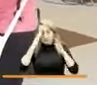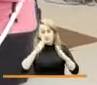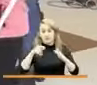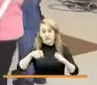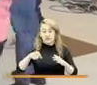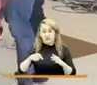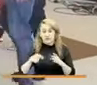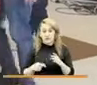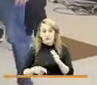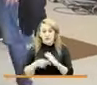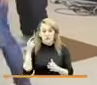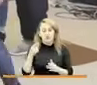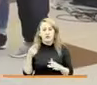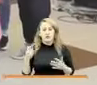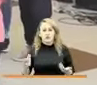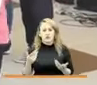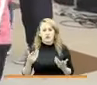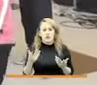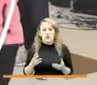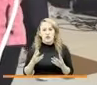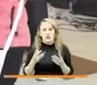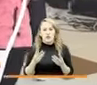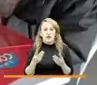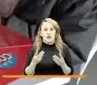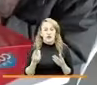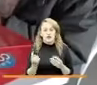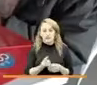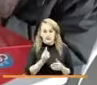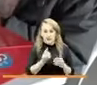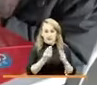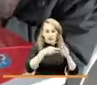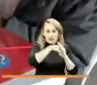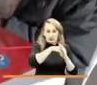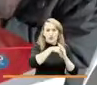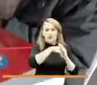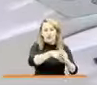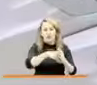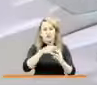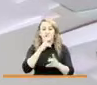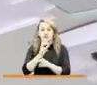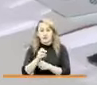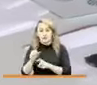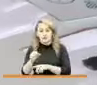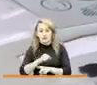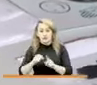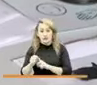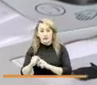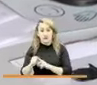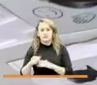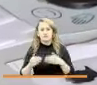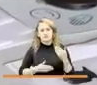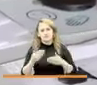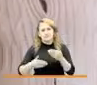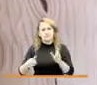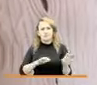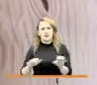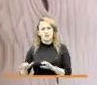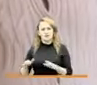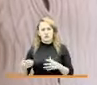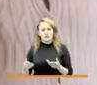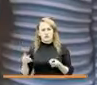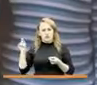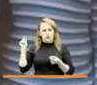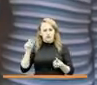inmediatas en medio del aislamiento y las dificultades sociales causadas por la pandemia. Mientras avanzamos en acciones de indemnización